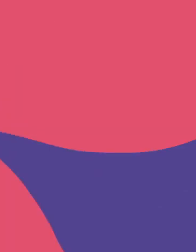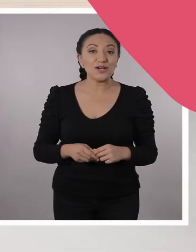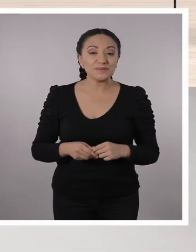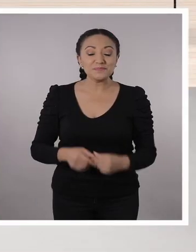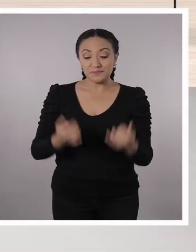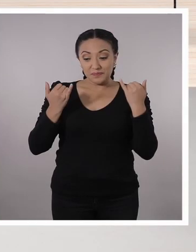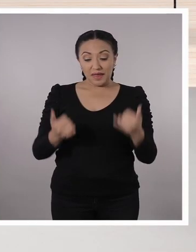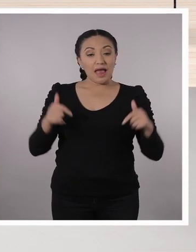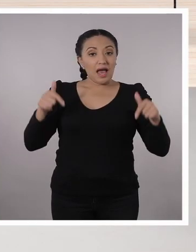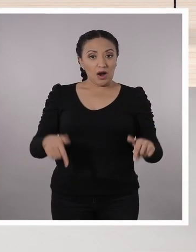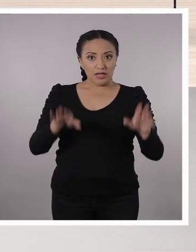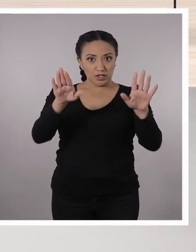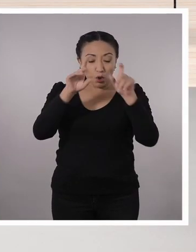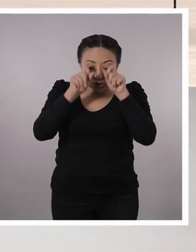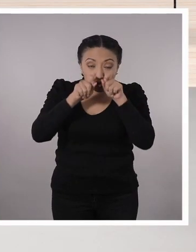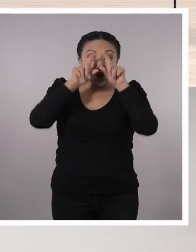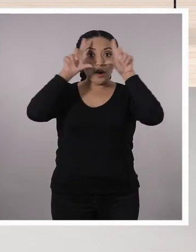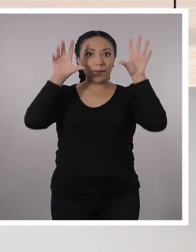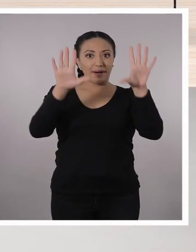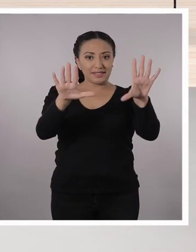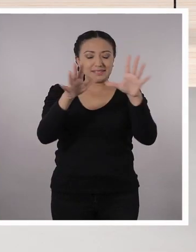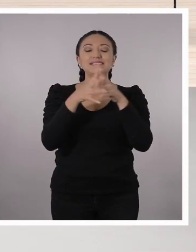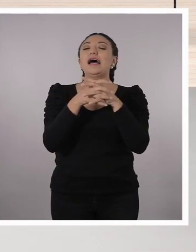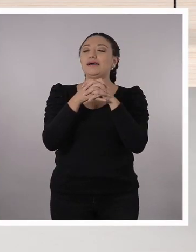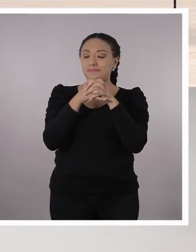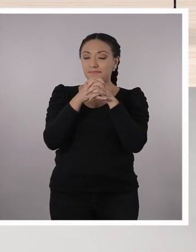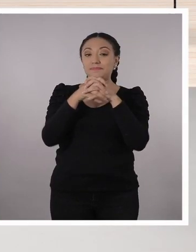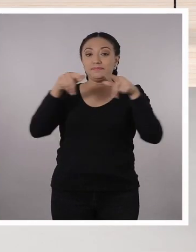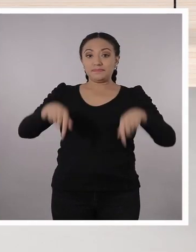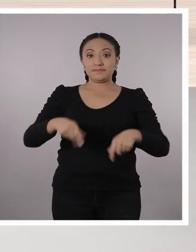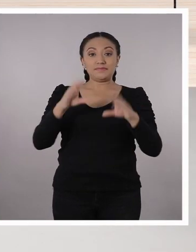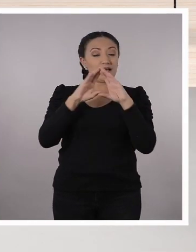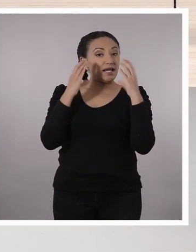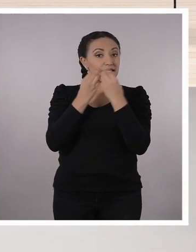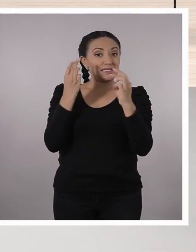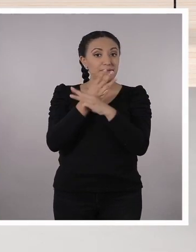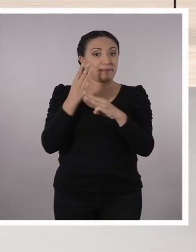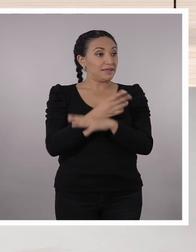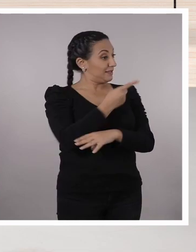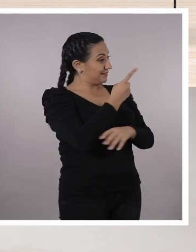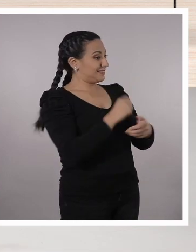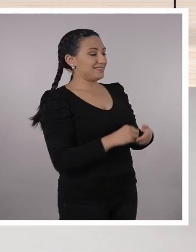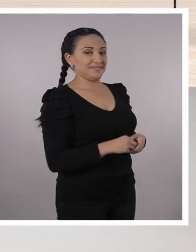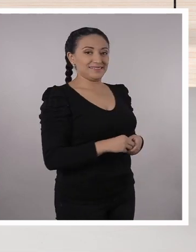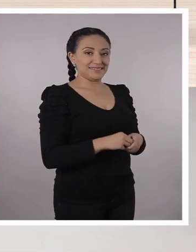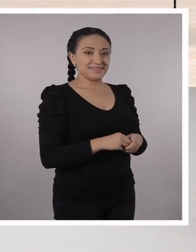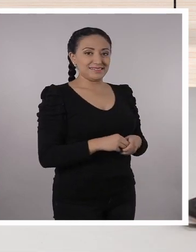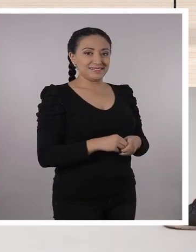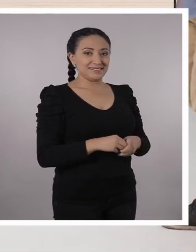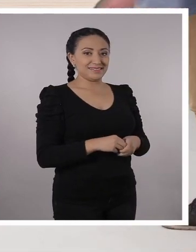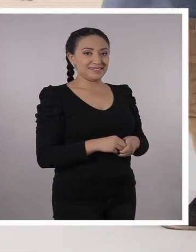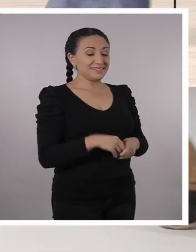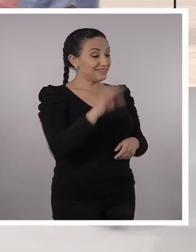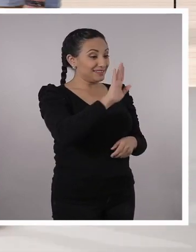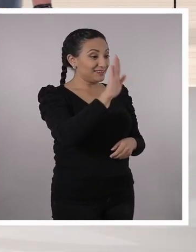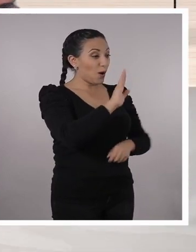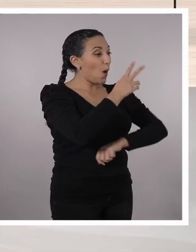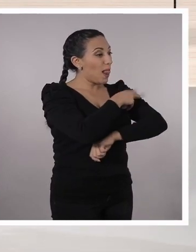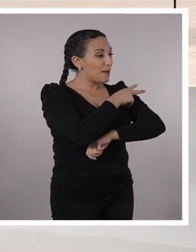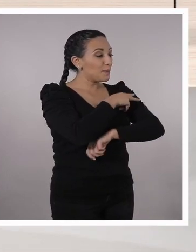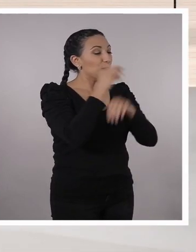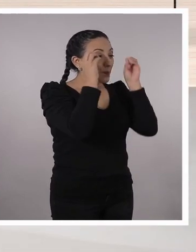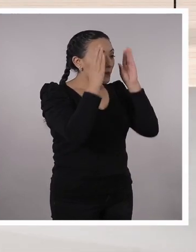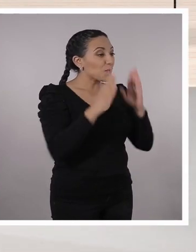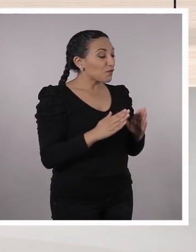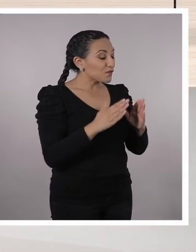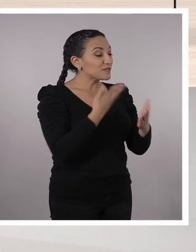Chicos y chicas, y ahora les tengo una gran sorpresa. Sí, es nuestra clase de mate con nuestro profe Alfonso. Hola,